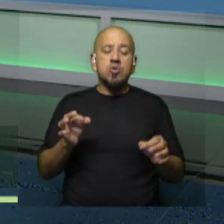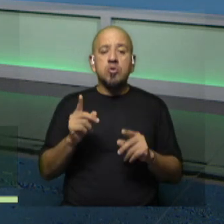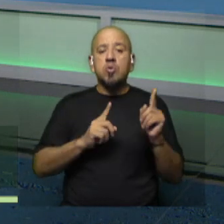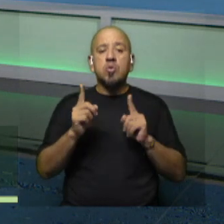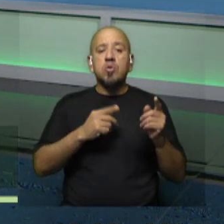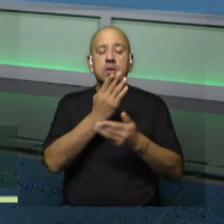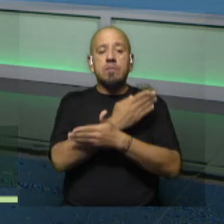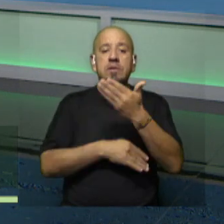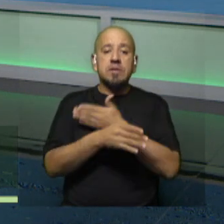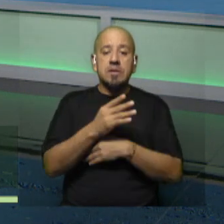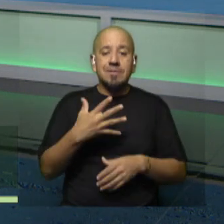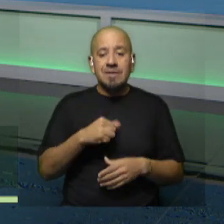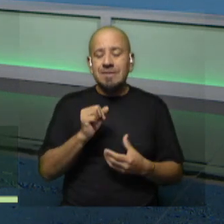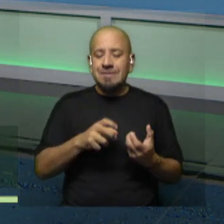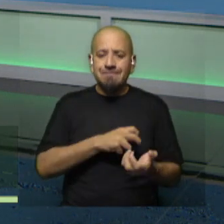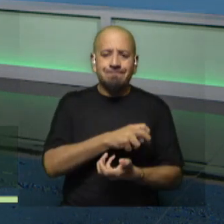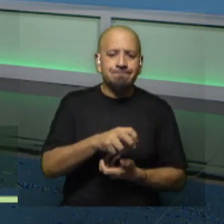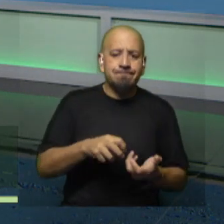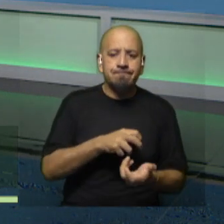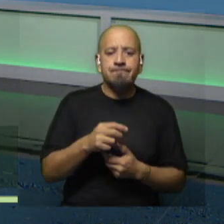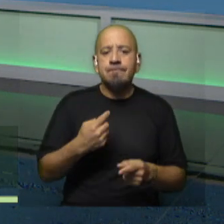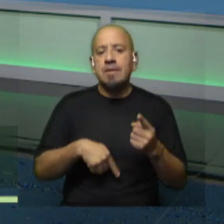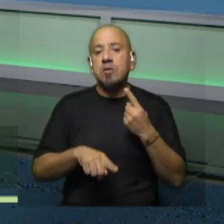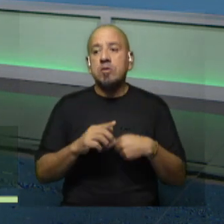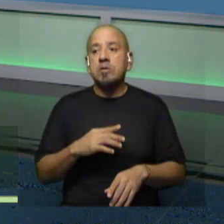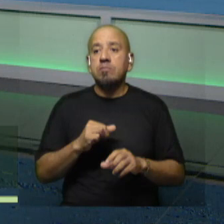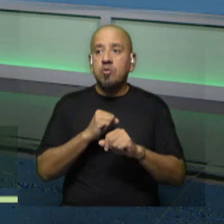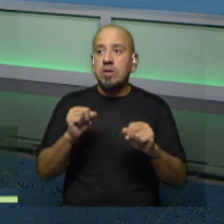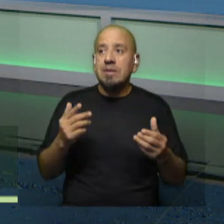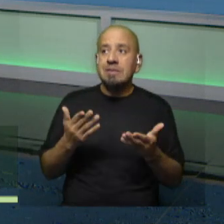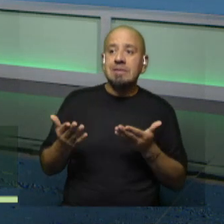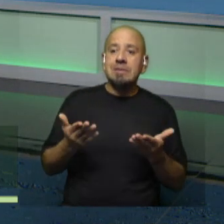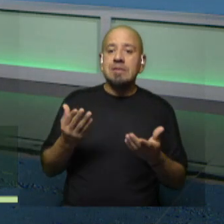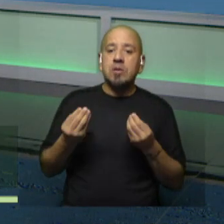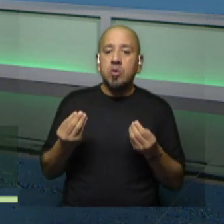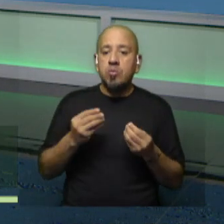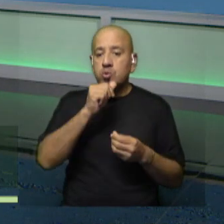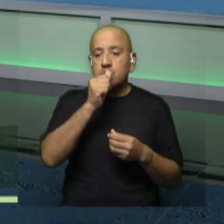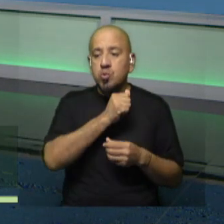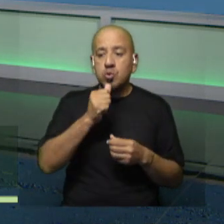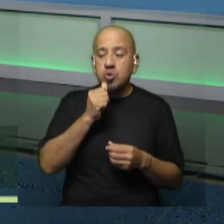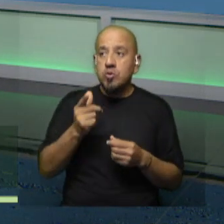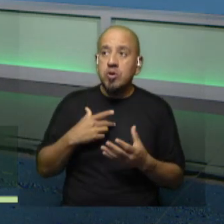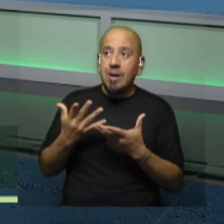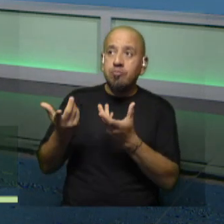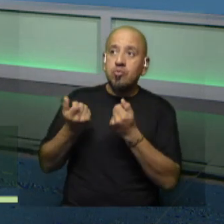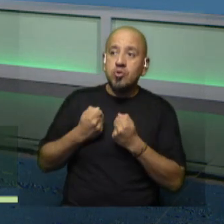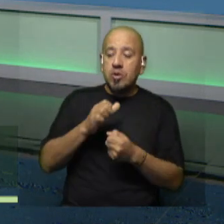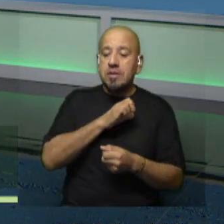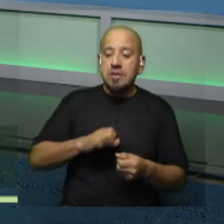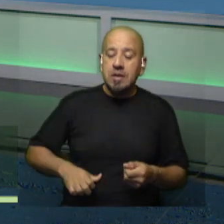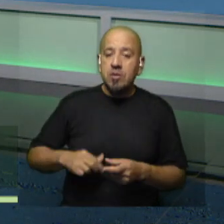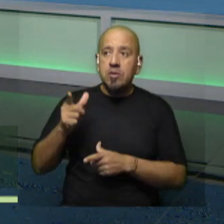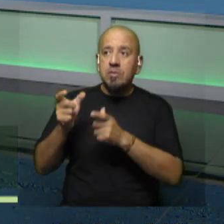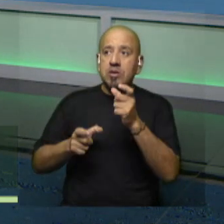discapacidad es aún más compleja. Y la posibilidad de salir de esa situación sin un apoyo, y sobre todo un apoyo estatal, un apoyo de personas